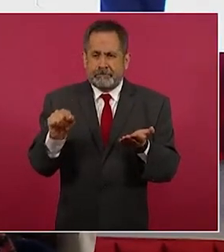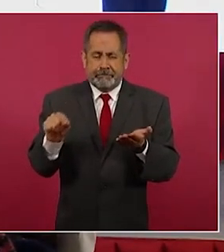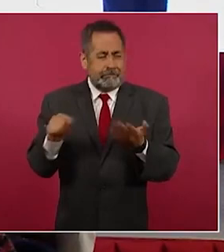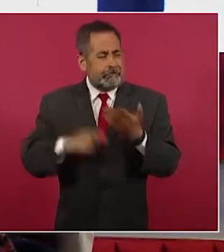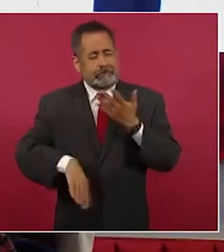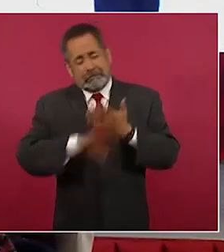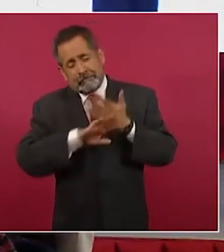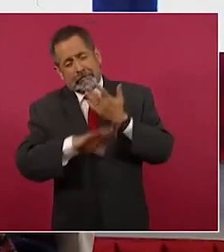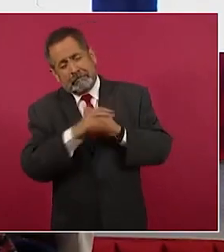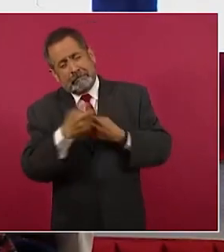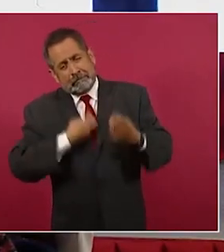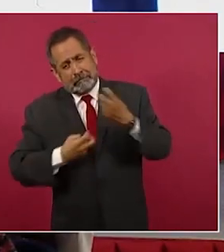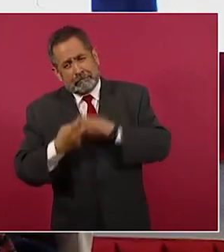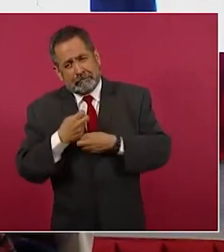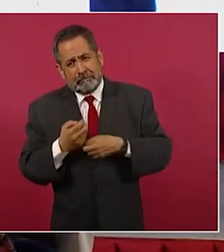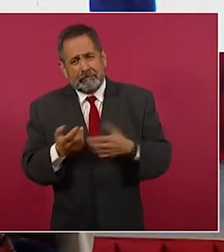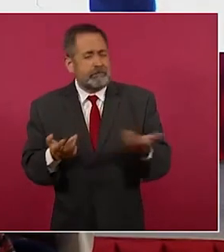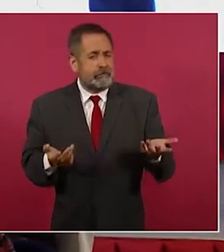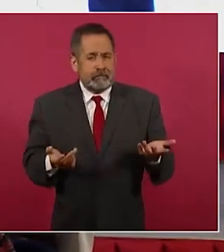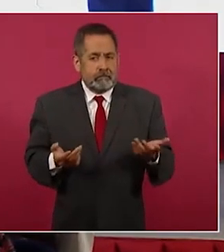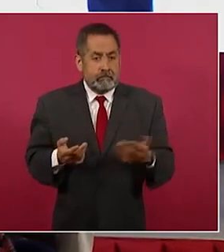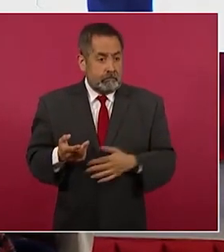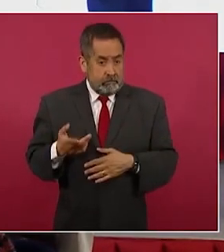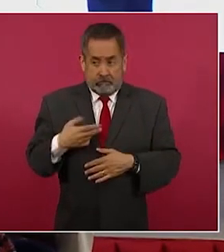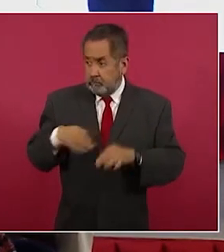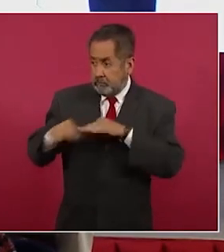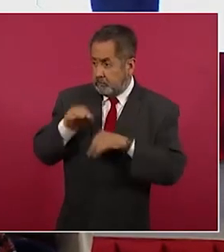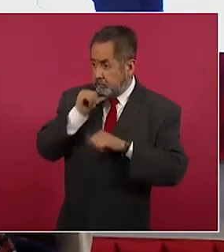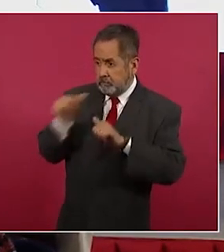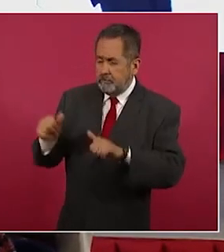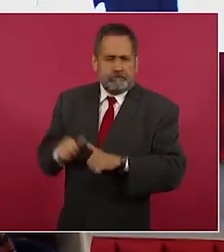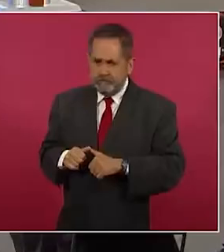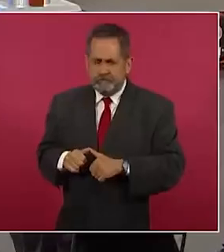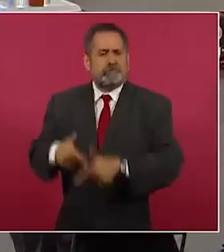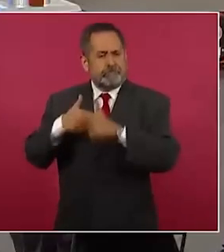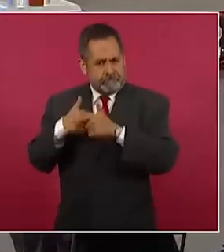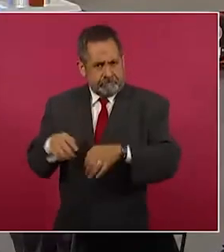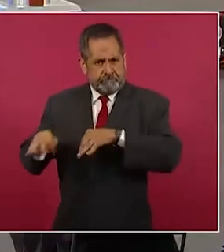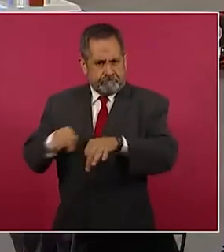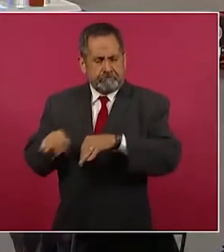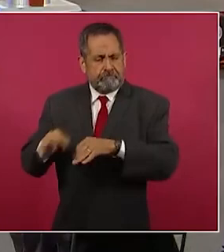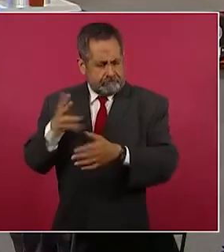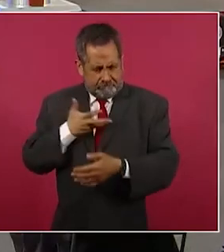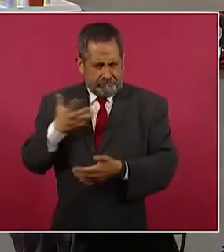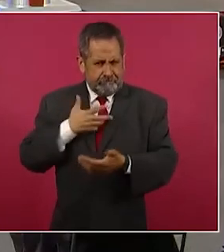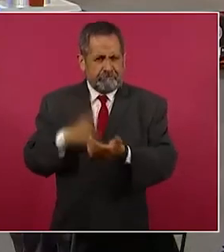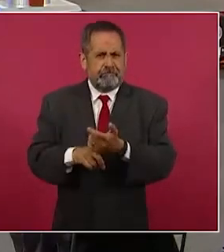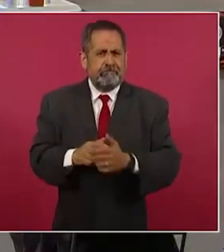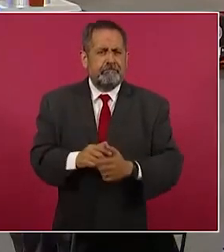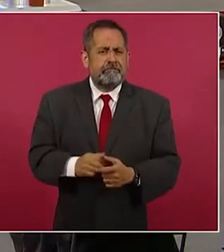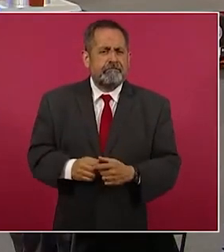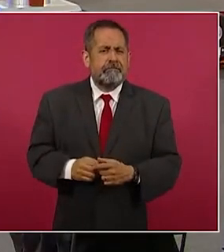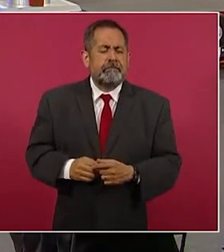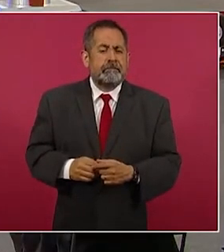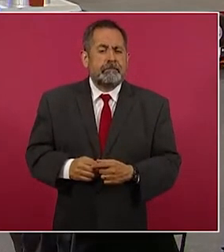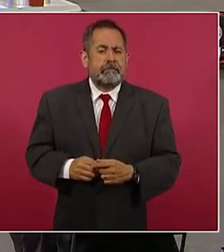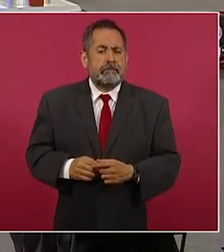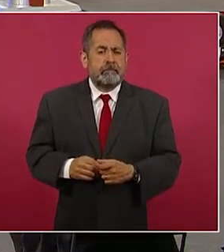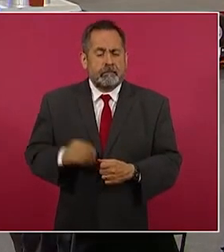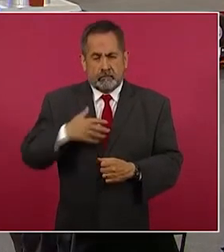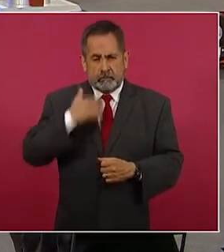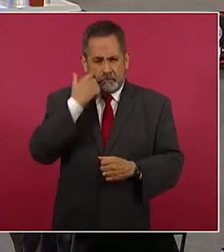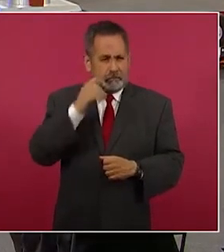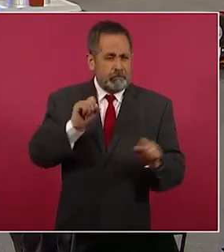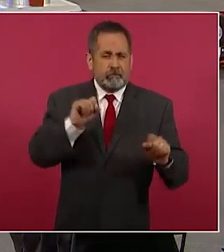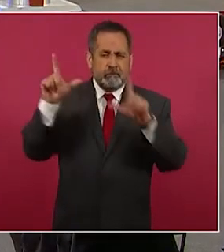mucho ruido. Pero no quiere decir que no se esté trabajando. A me gustaría que nos pudieran pasar la foto